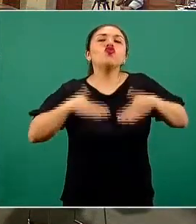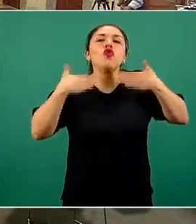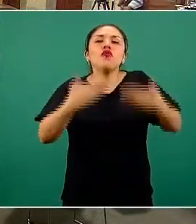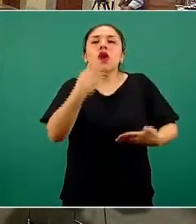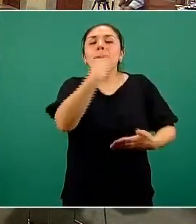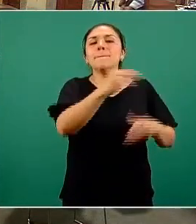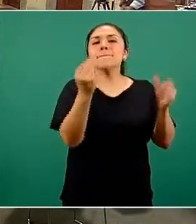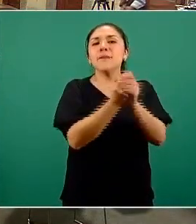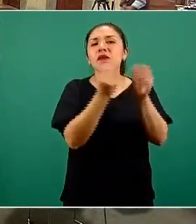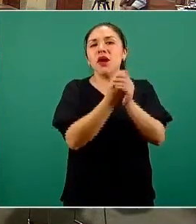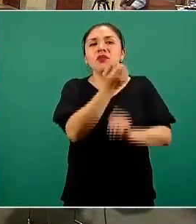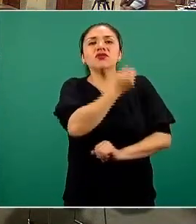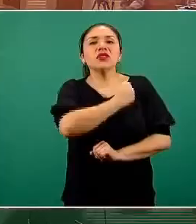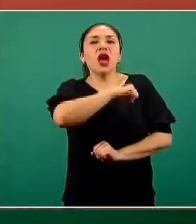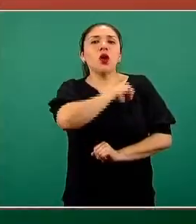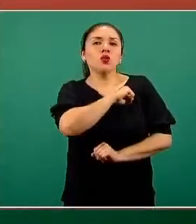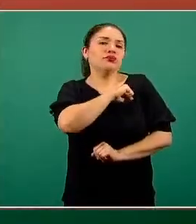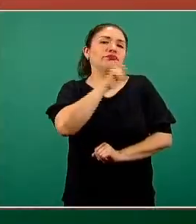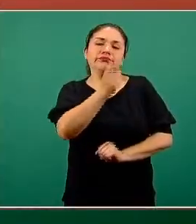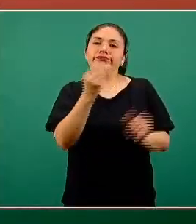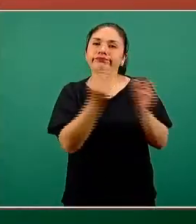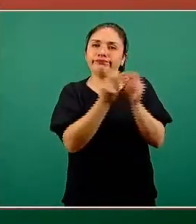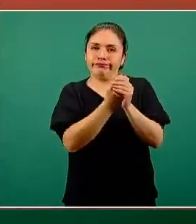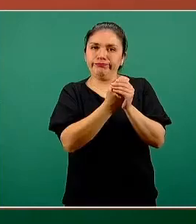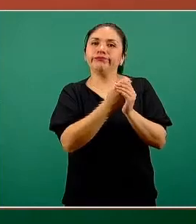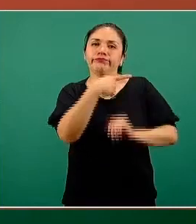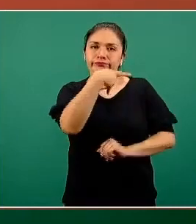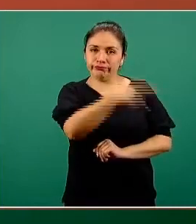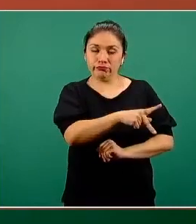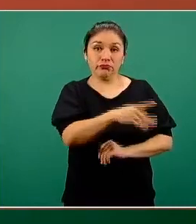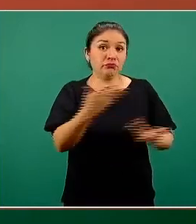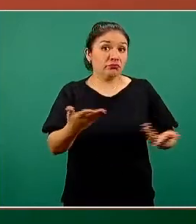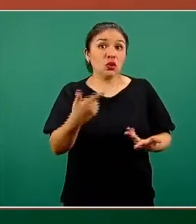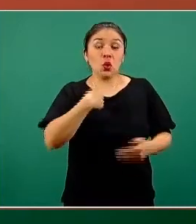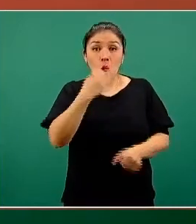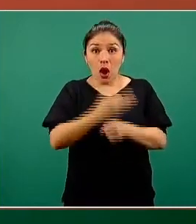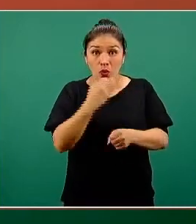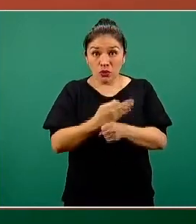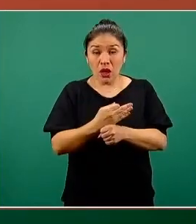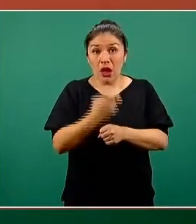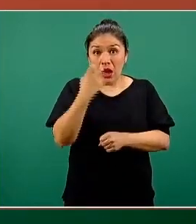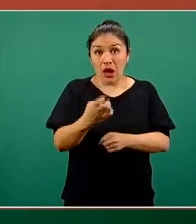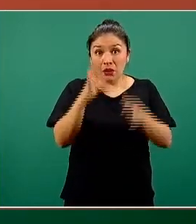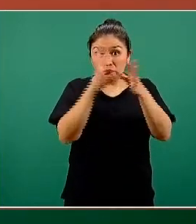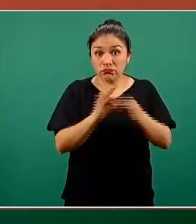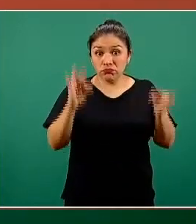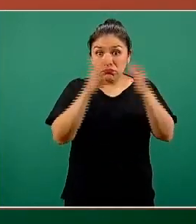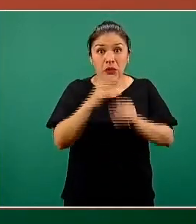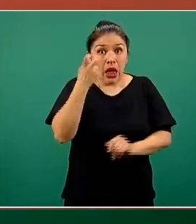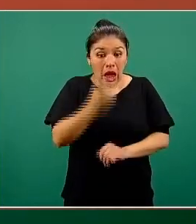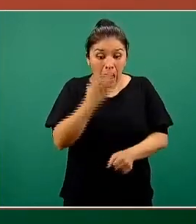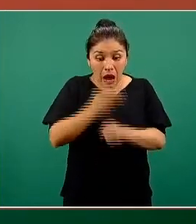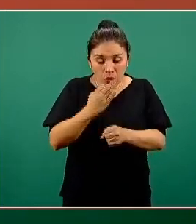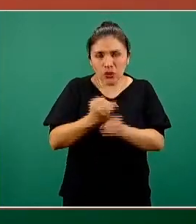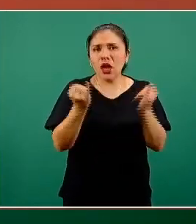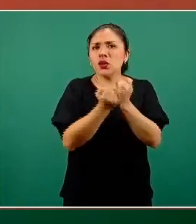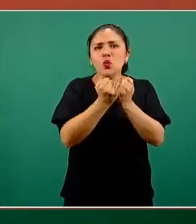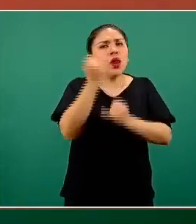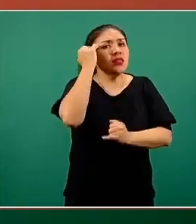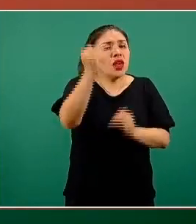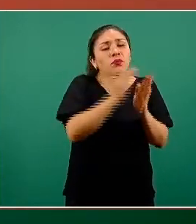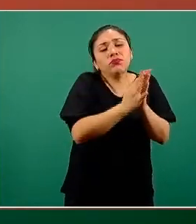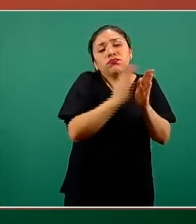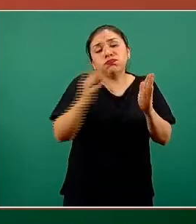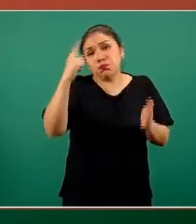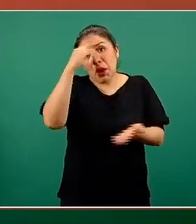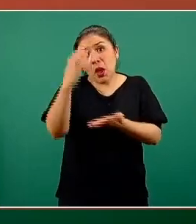privada de las personas que son atendidas. Entonces, no solo ahorita, sino a lo largo de todo el periodo de recuperación